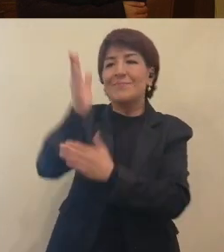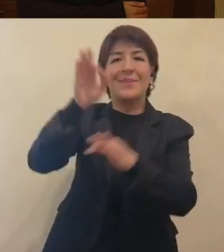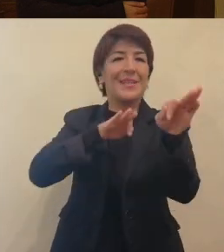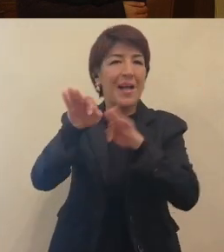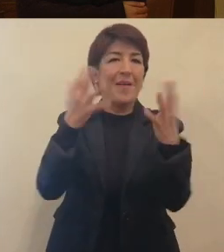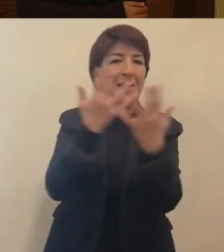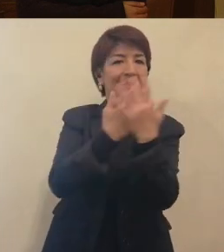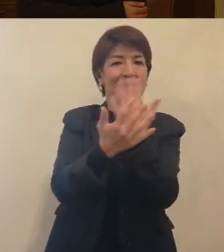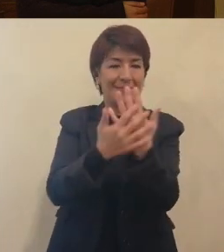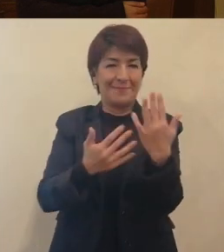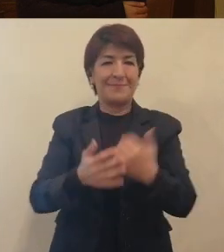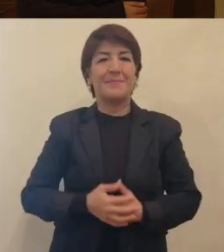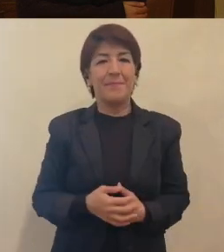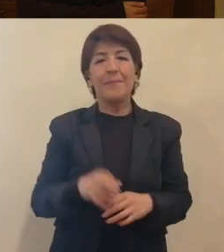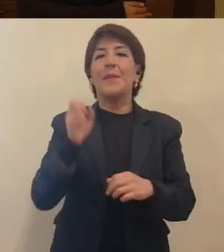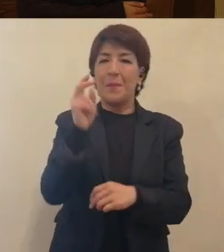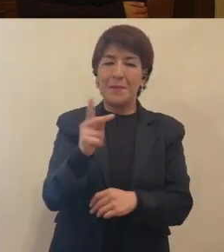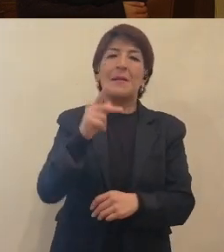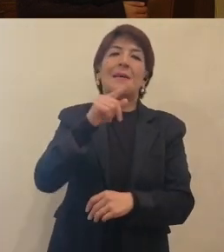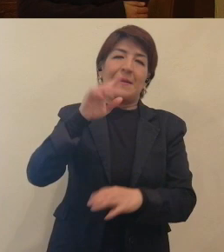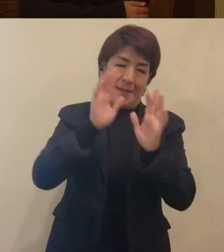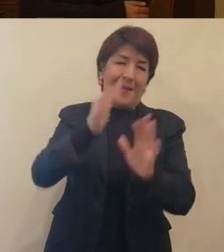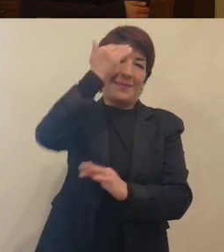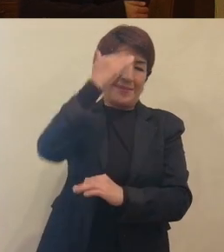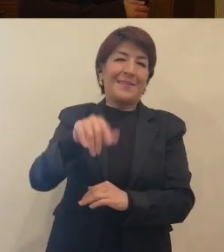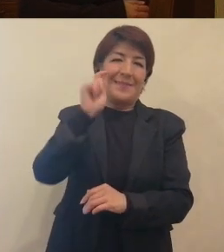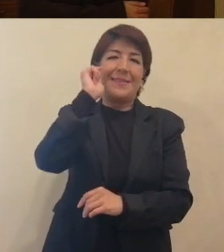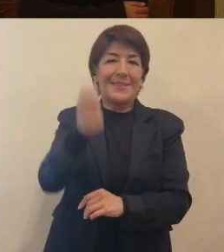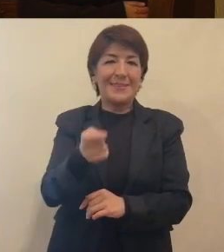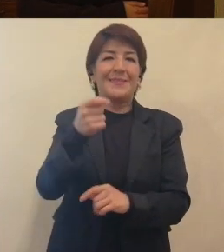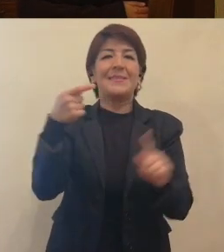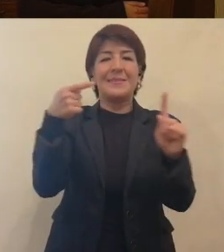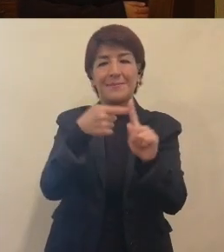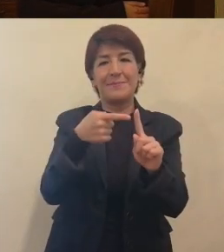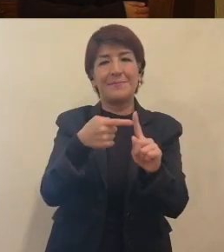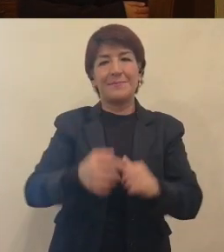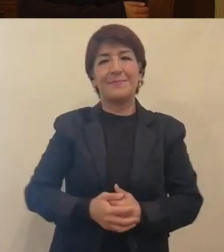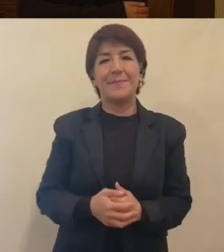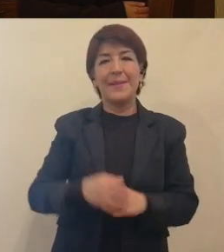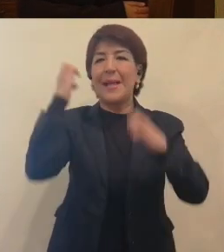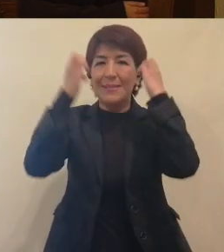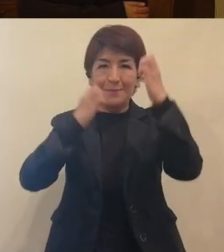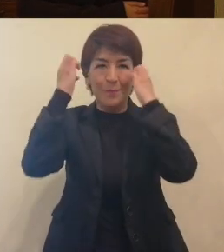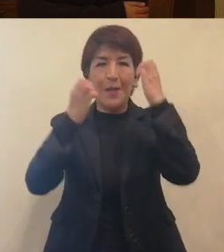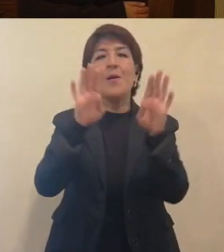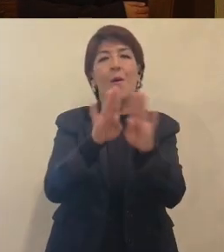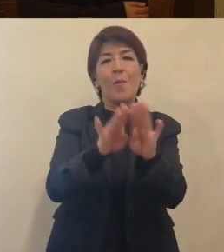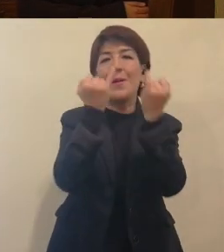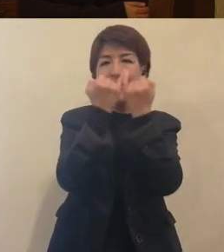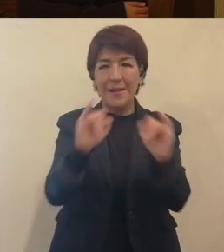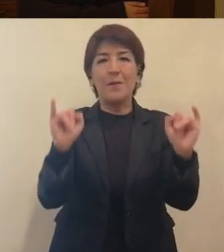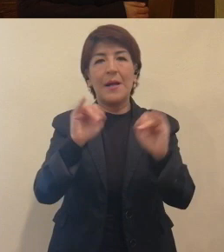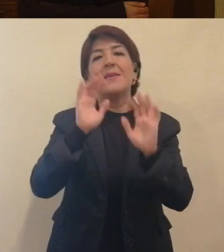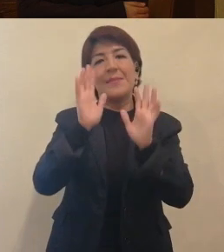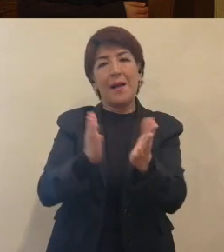cuestión laboral para ellos. Ok, bueno, sabemos que en el marco de estas exposiciones, de la